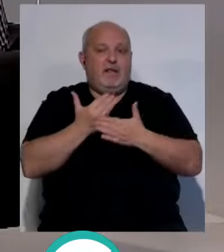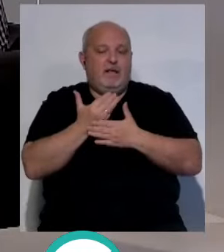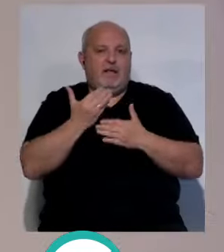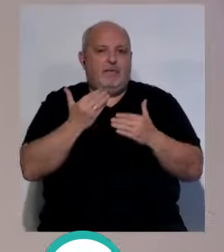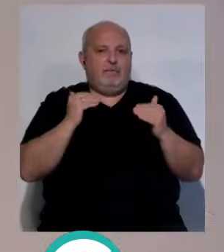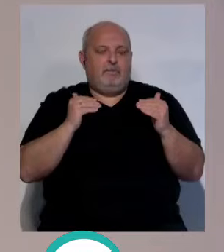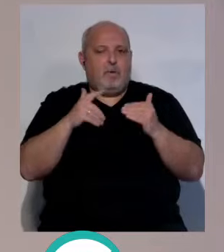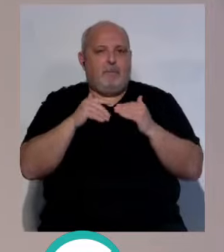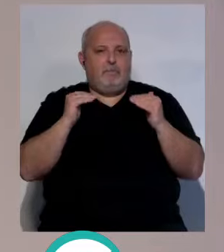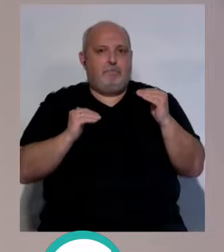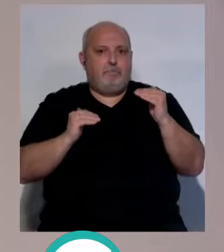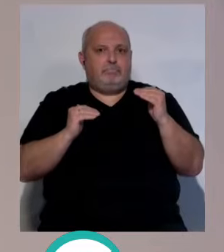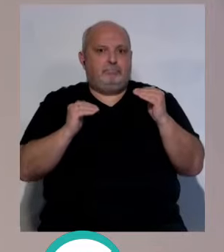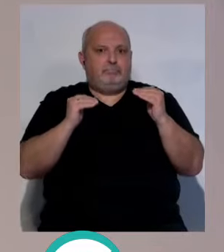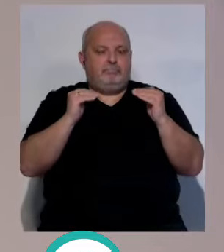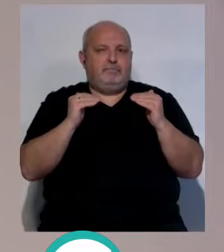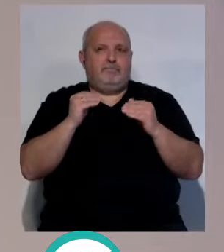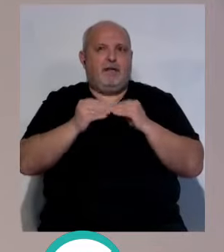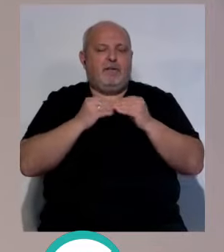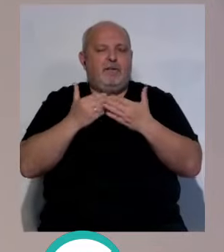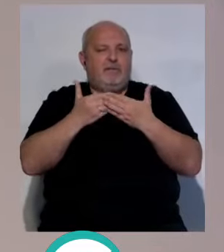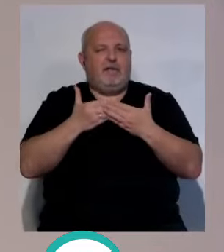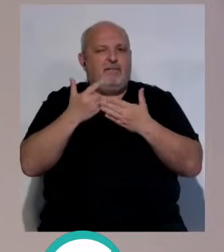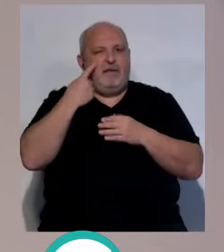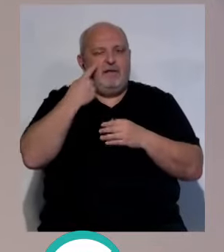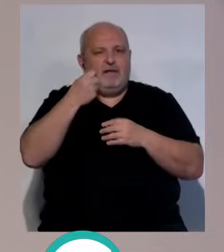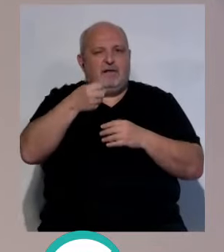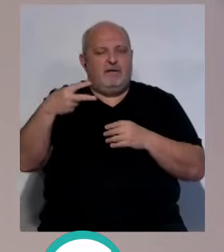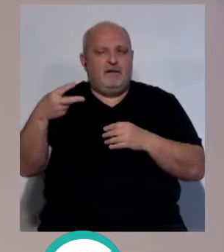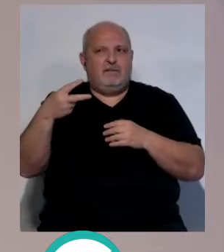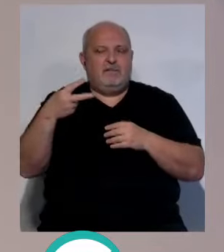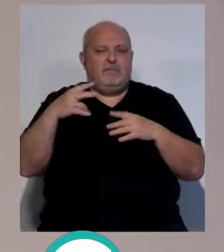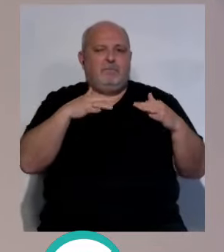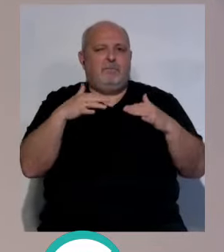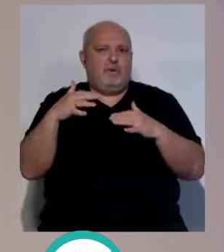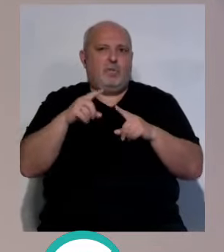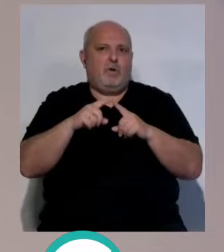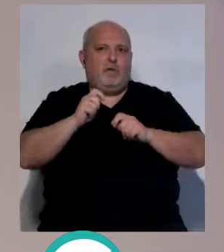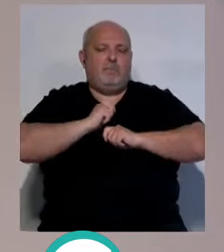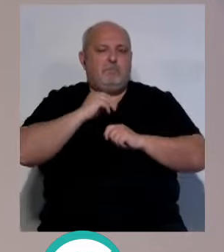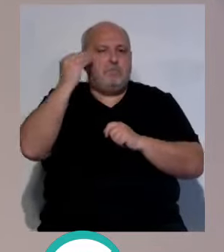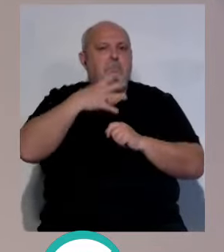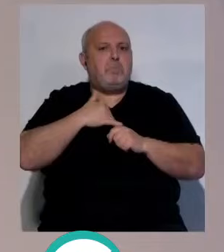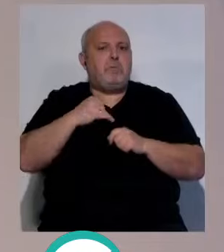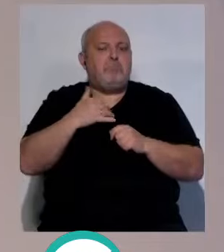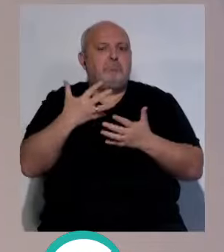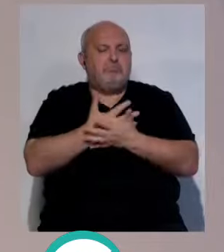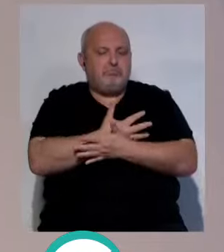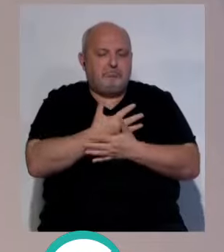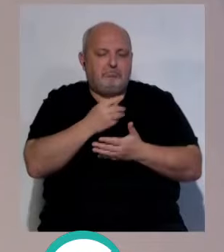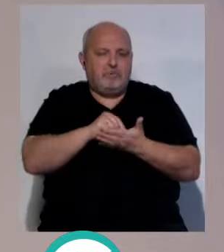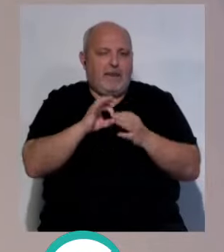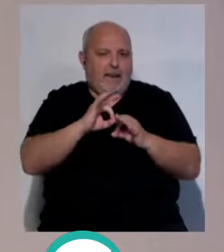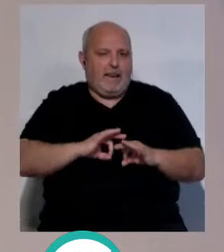jornadas... ...haces un estudio realmente... ...y cuentas con partidos que a lo mejor tú piensas que se puede puntuar y no se